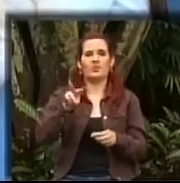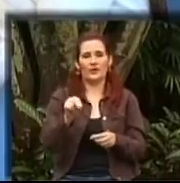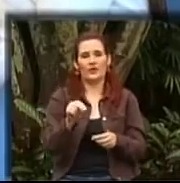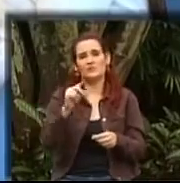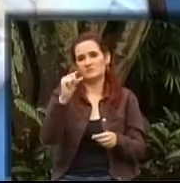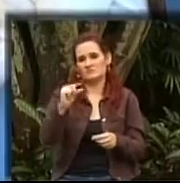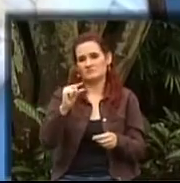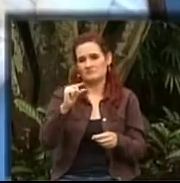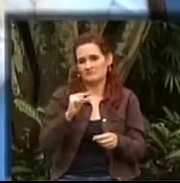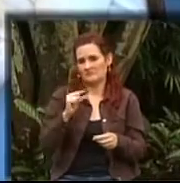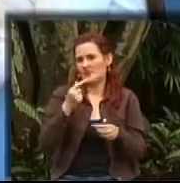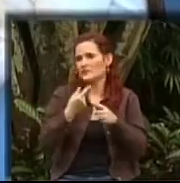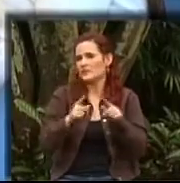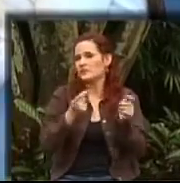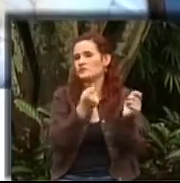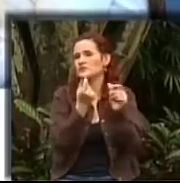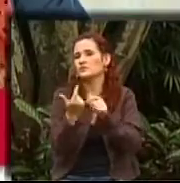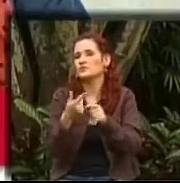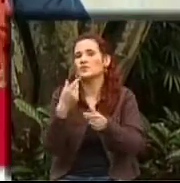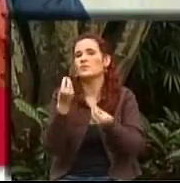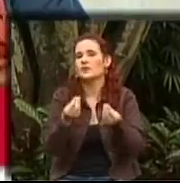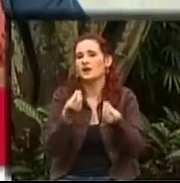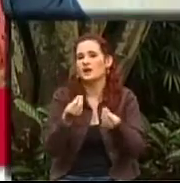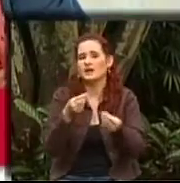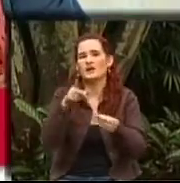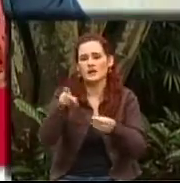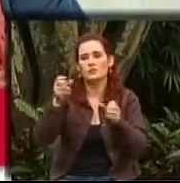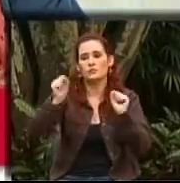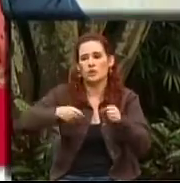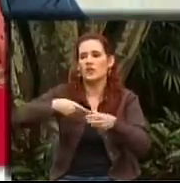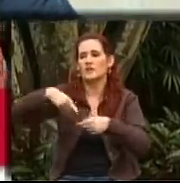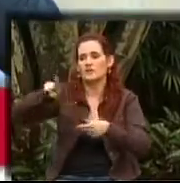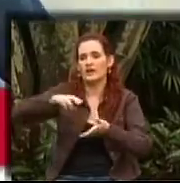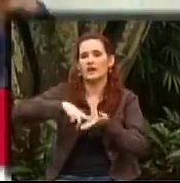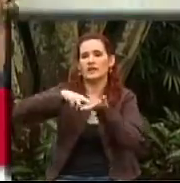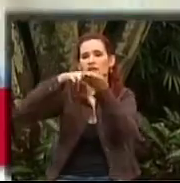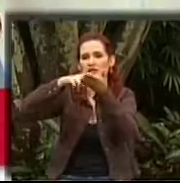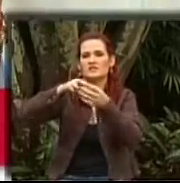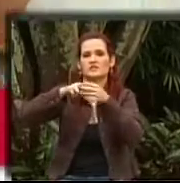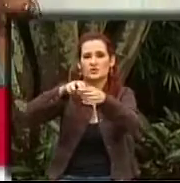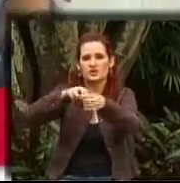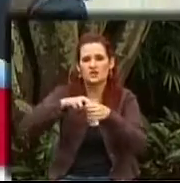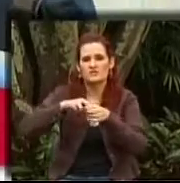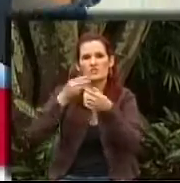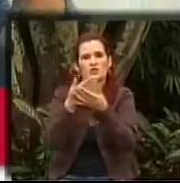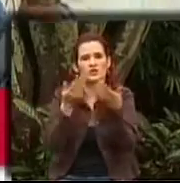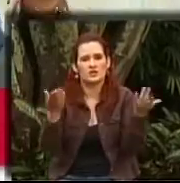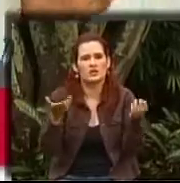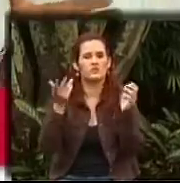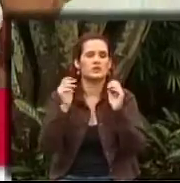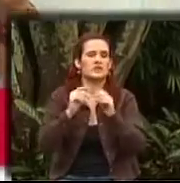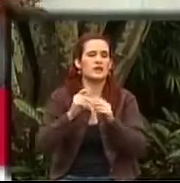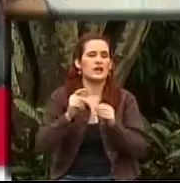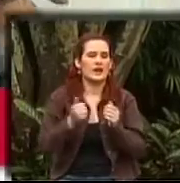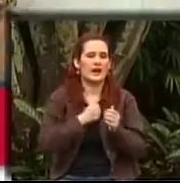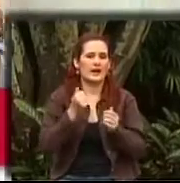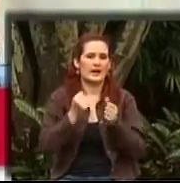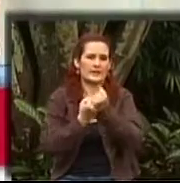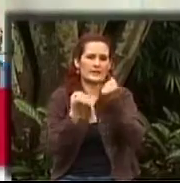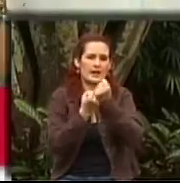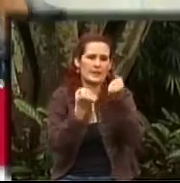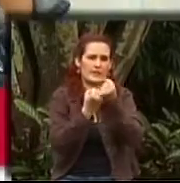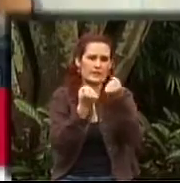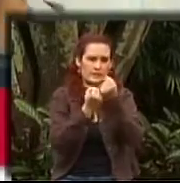fin de este subsidio era que las personas pudieran acceder a procesos de rehabilitación, o sea, permitirles que ellos logren una